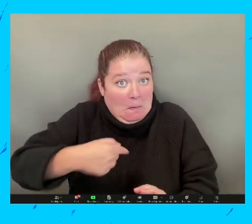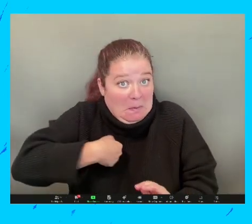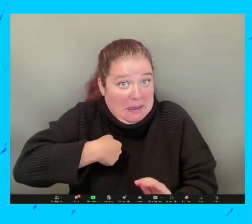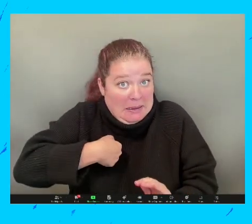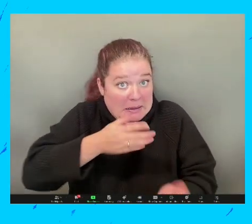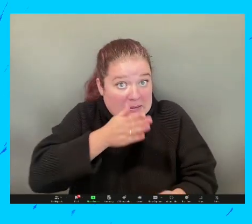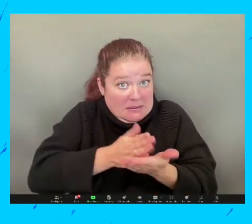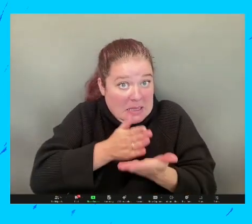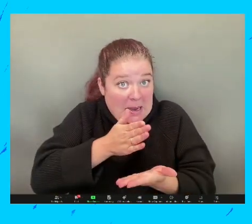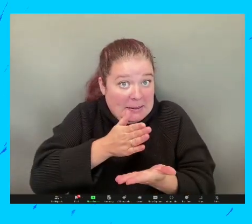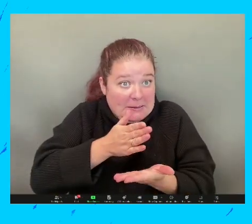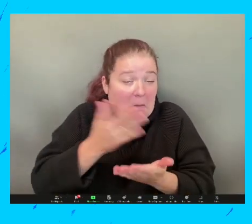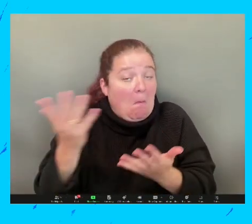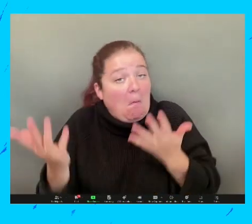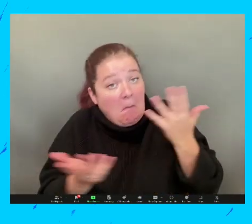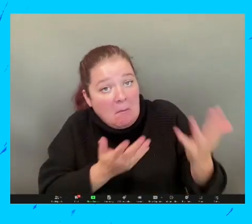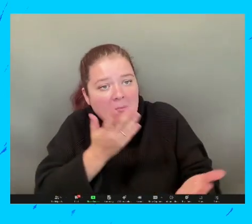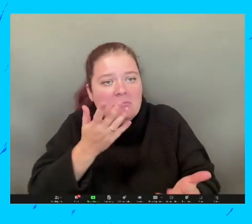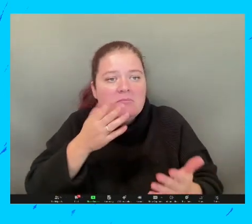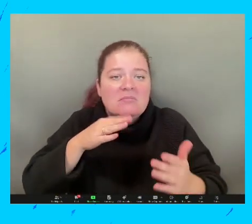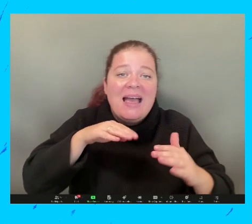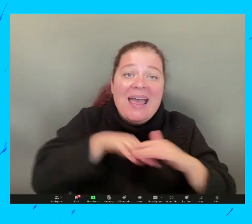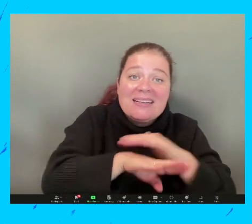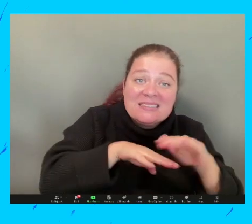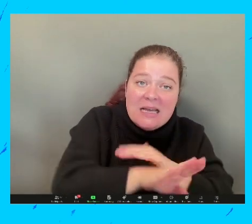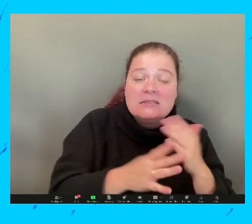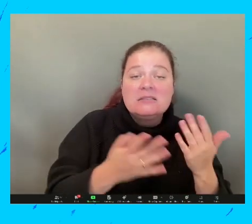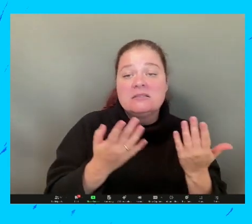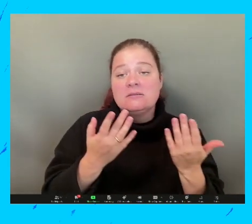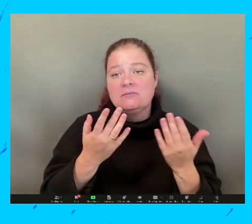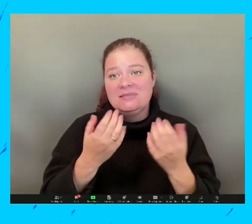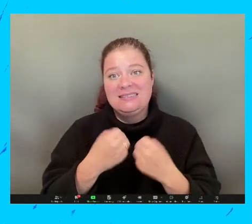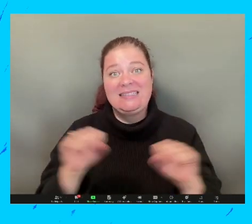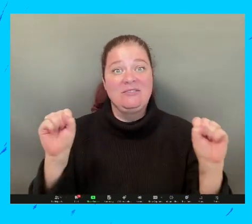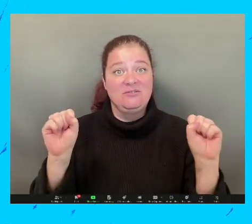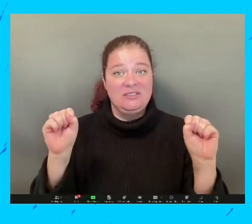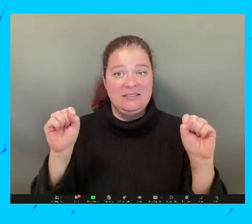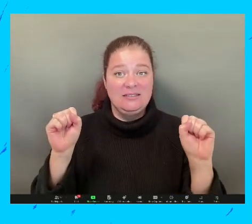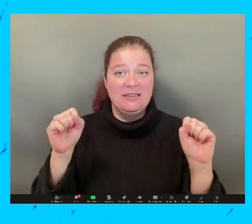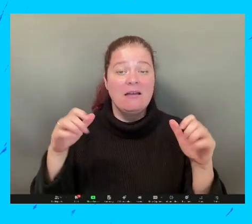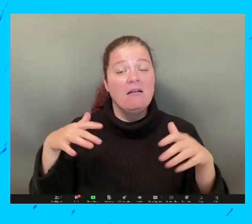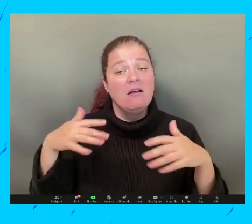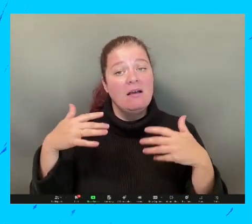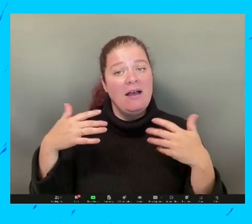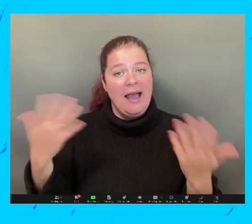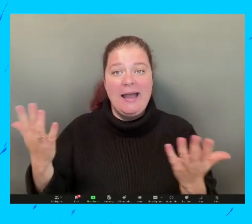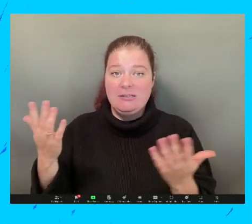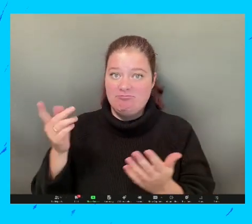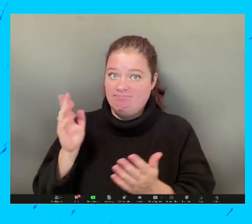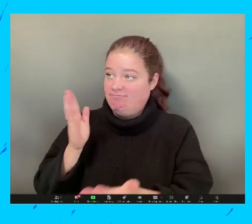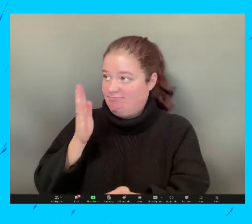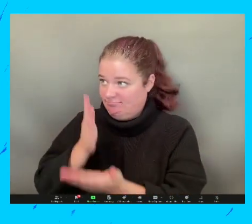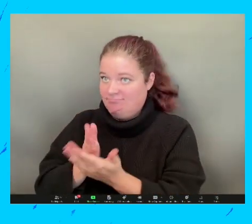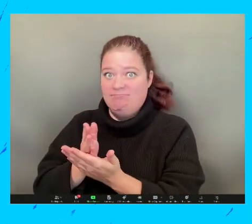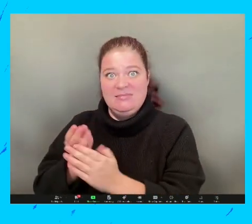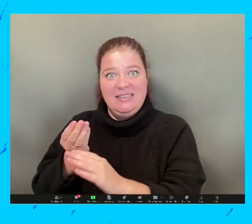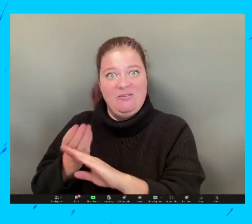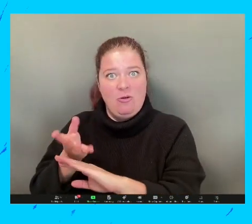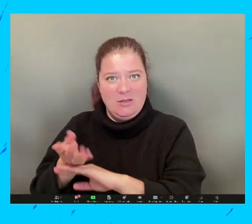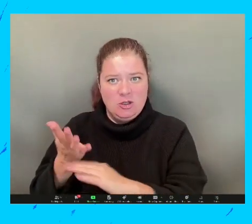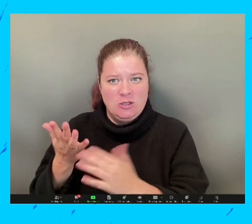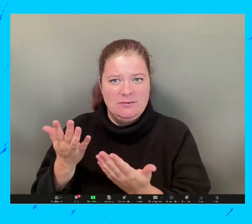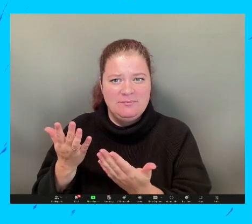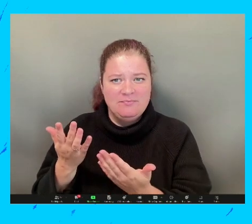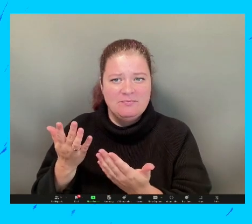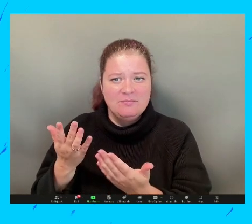podría ser, ¿no? Pero yo creo que tendríamos que tener accesibilidad, seguridad y que sea algo